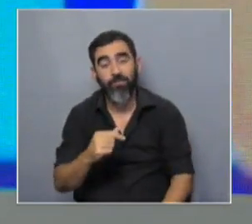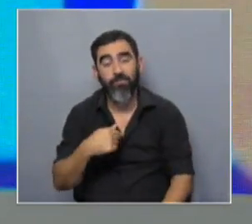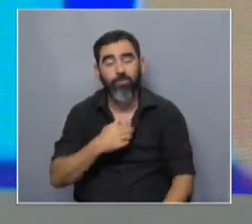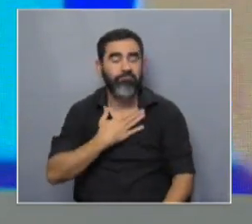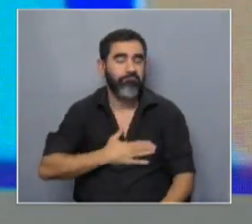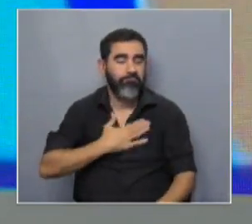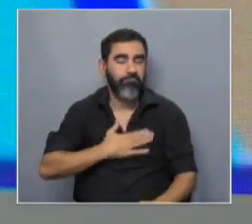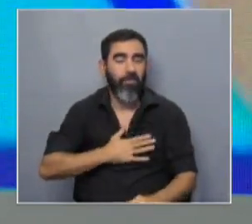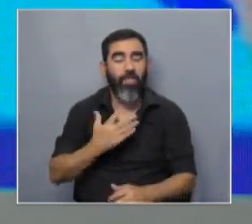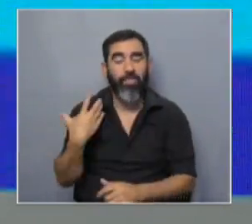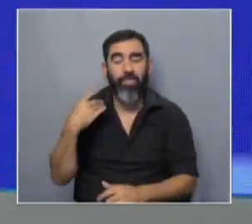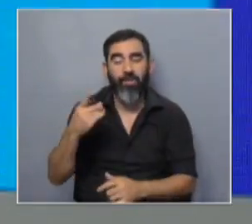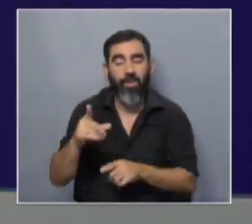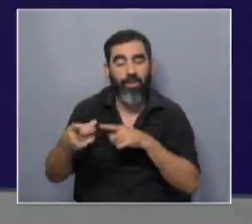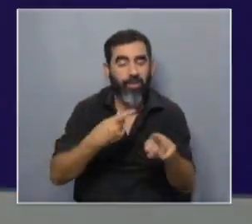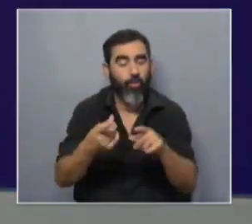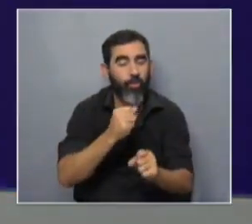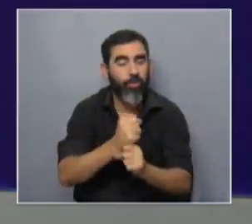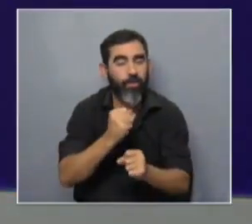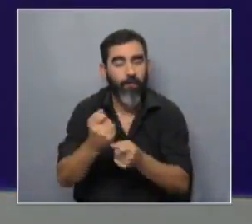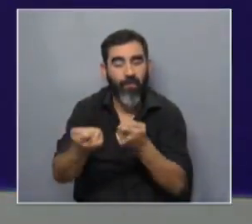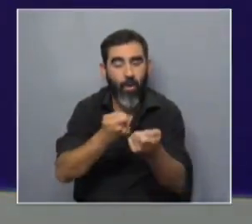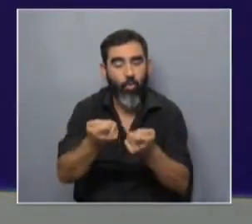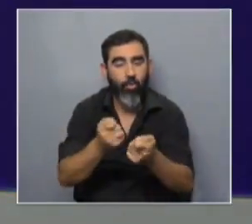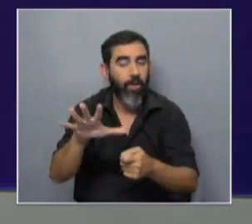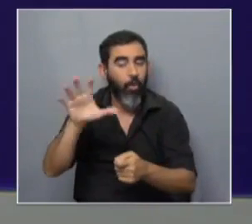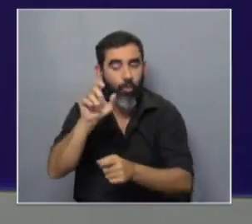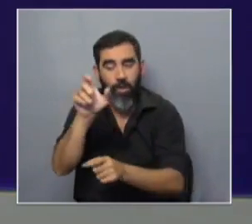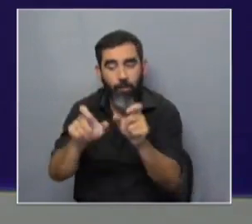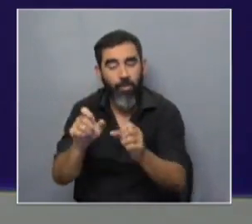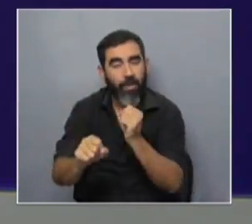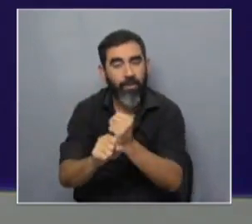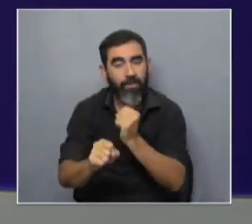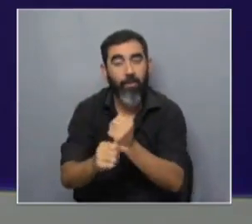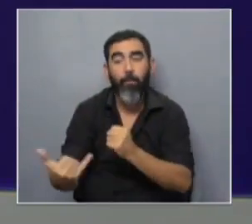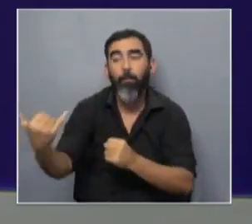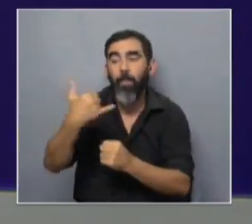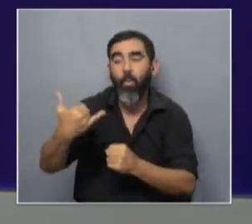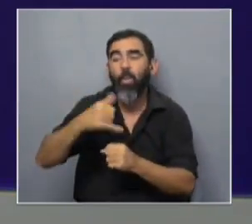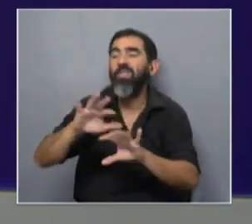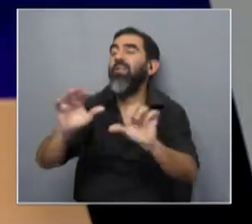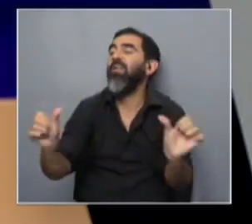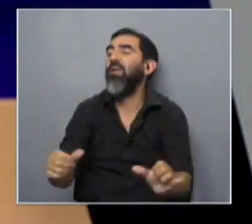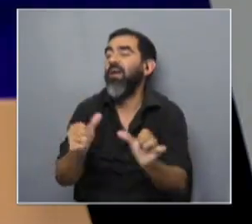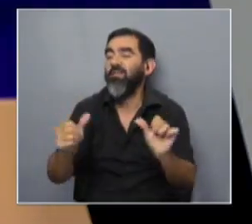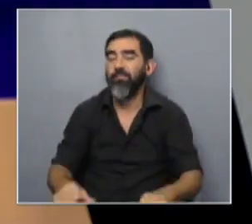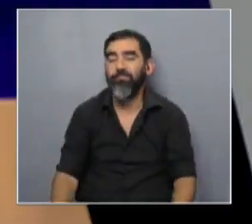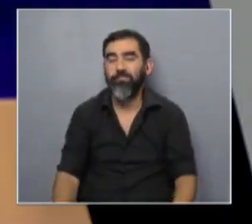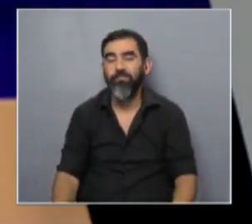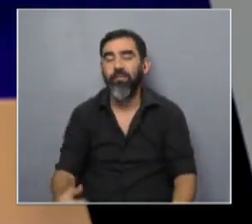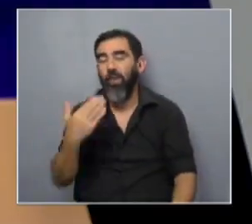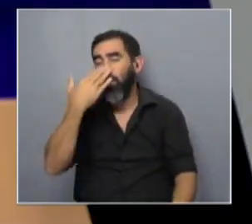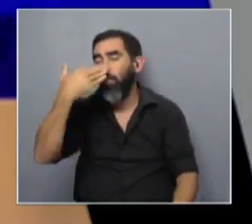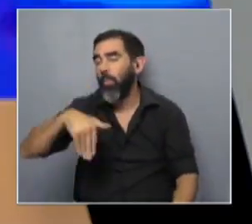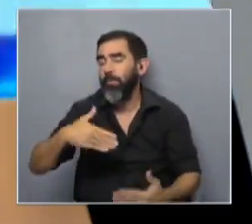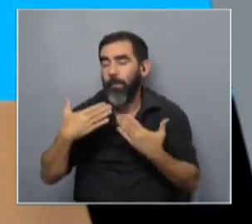satisfecho con dirigir un trabajo y escuchar a los que trabajan contigo y que te cuenten lo que están haciendo y la última ya para